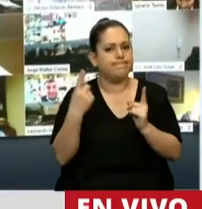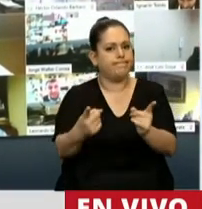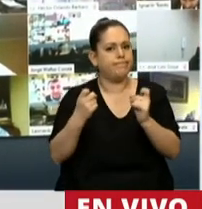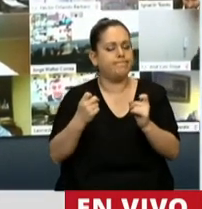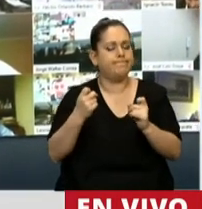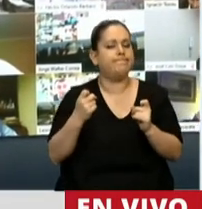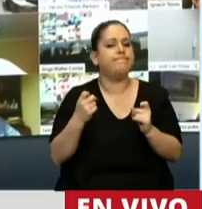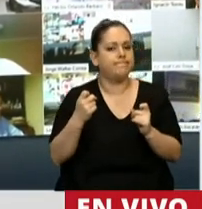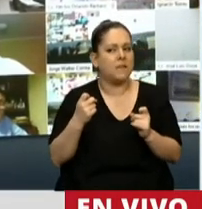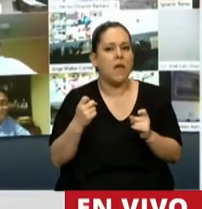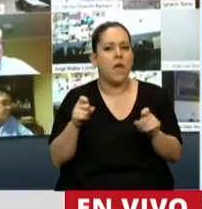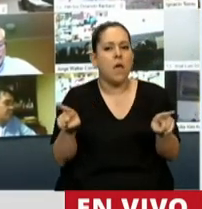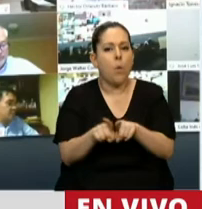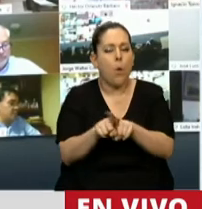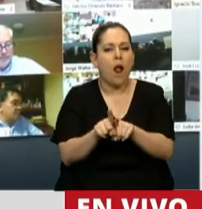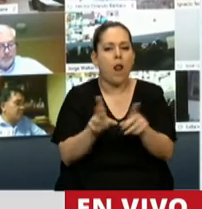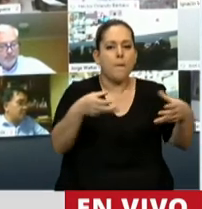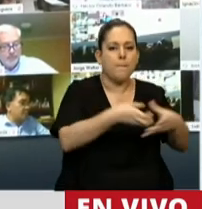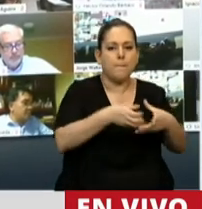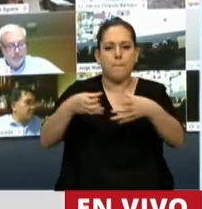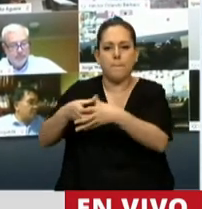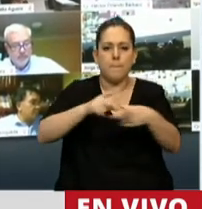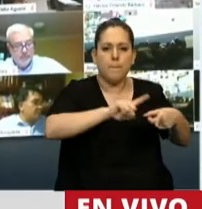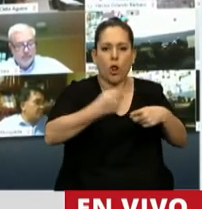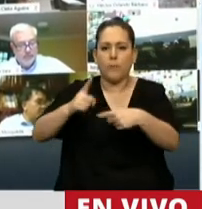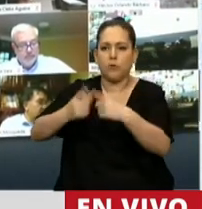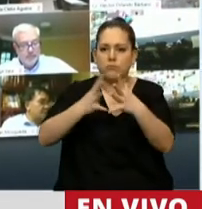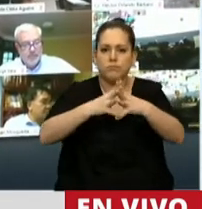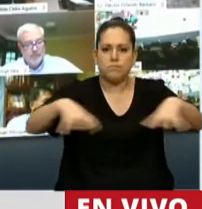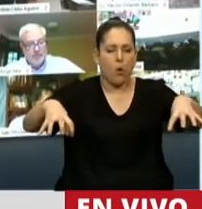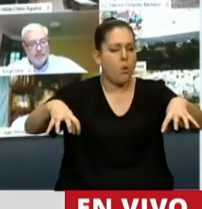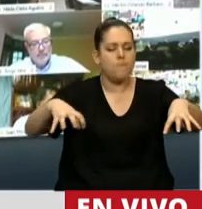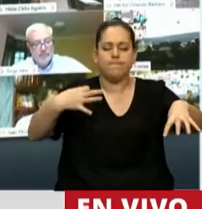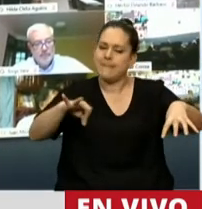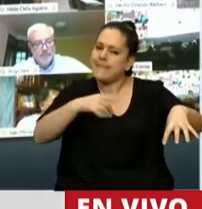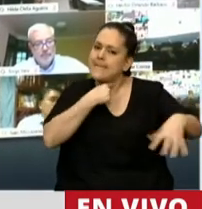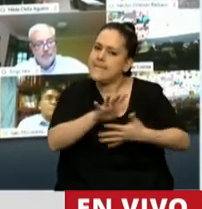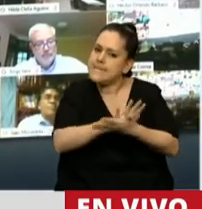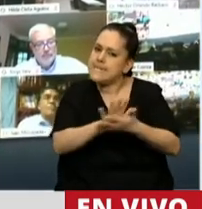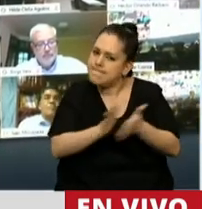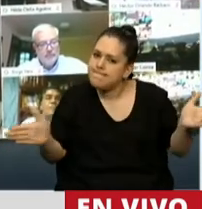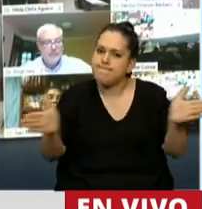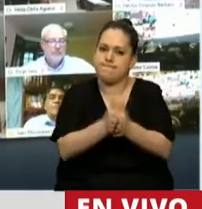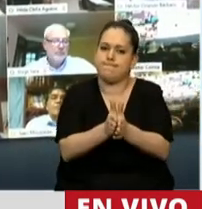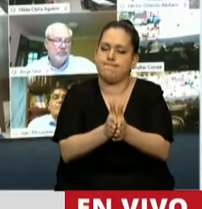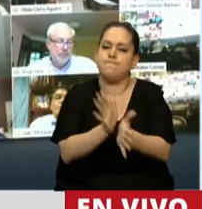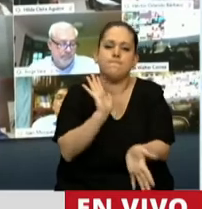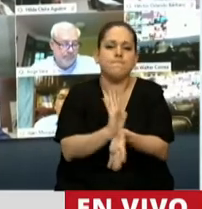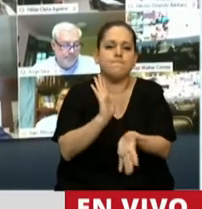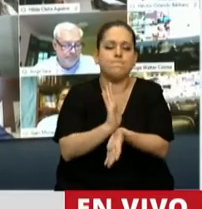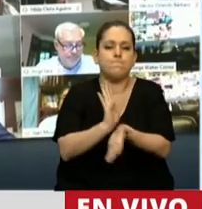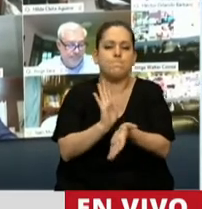esa enorme grieta que teníamos los argentinos. Cerrar la grieta no es otra cosa que es tener oportunidades